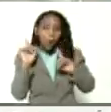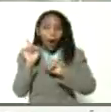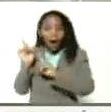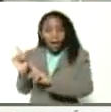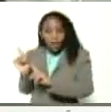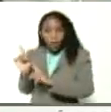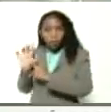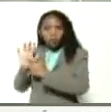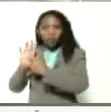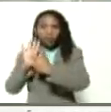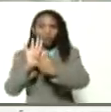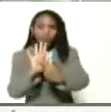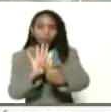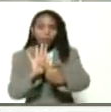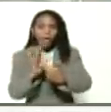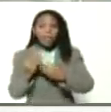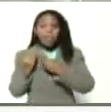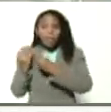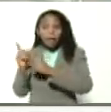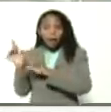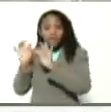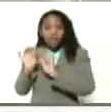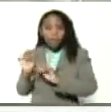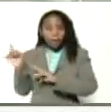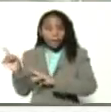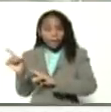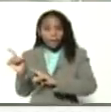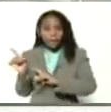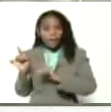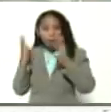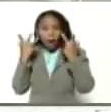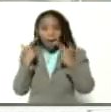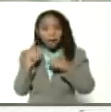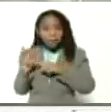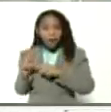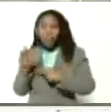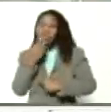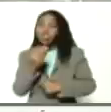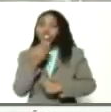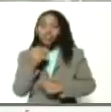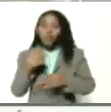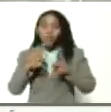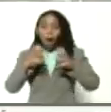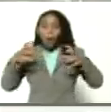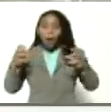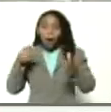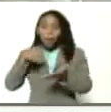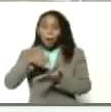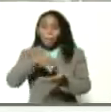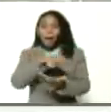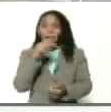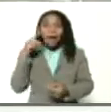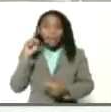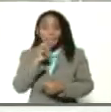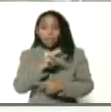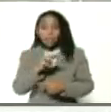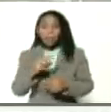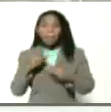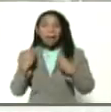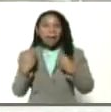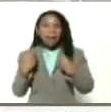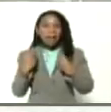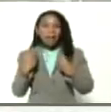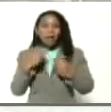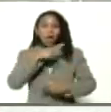planteando, dada la calidad de la genética que tienen, la exportación de genética de ovinos para